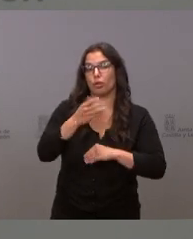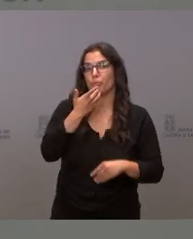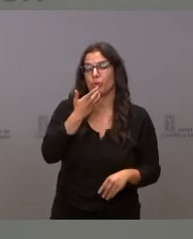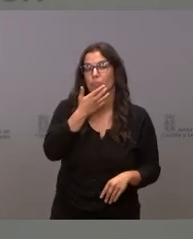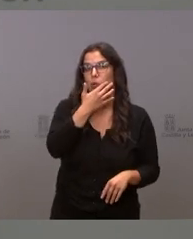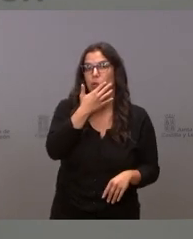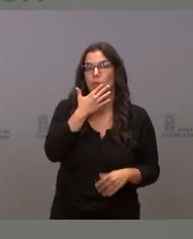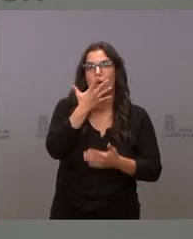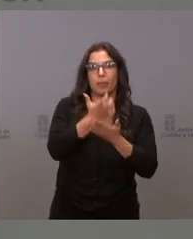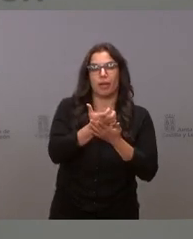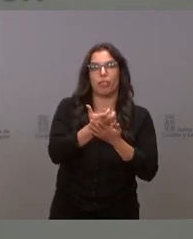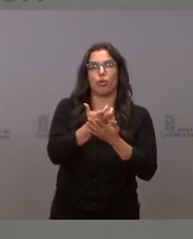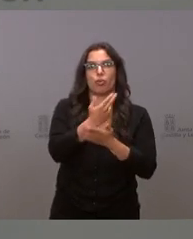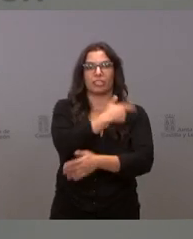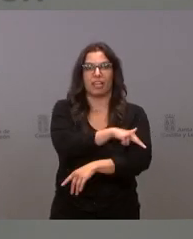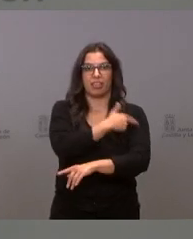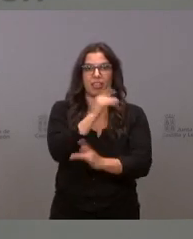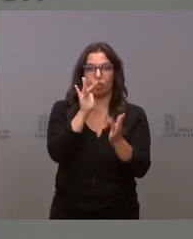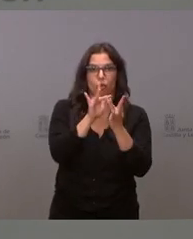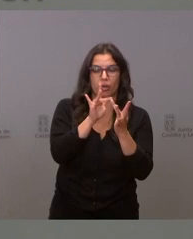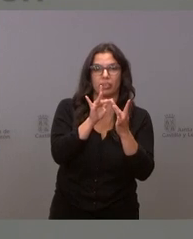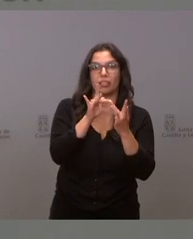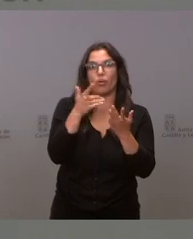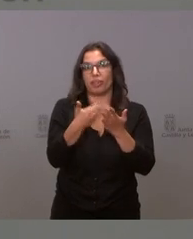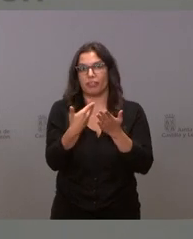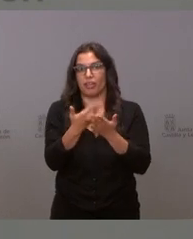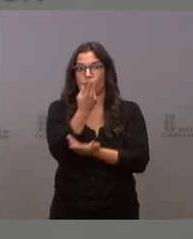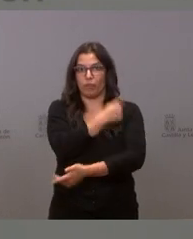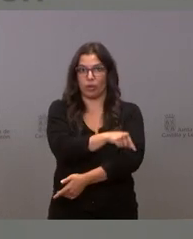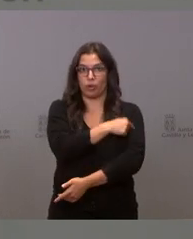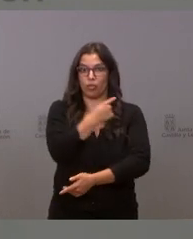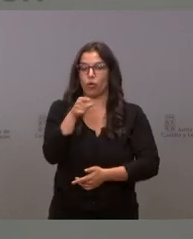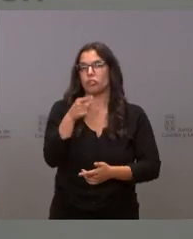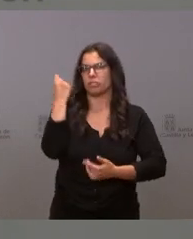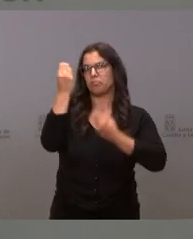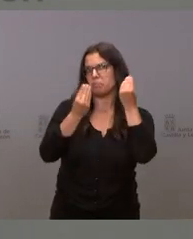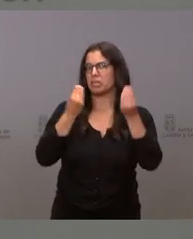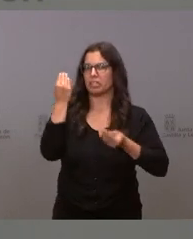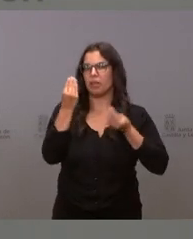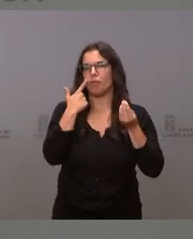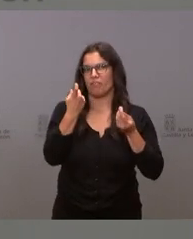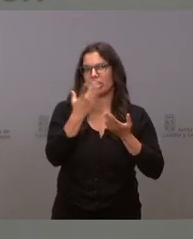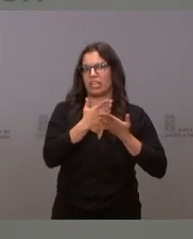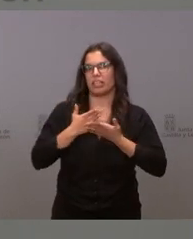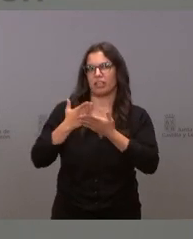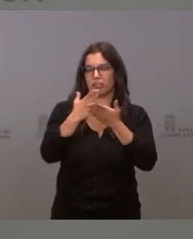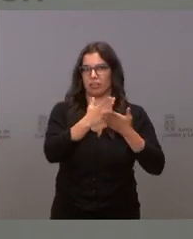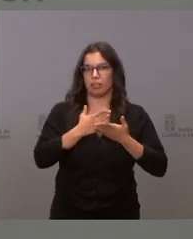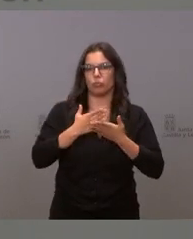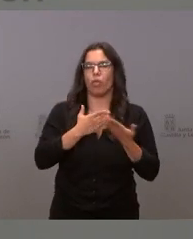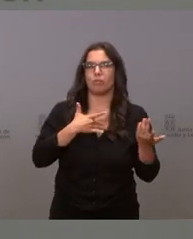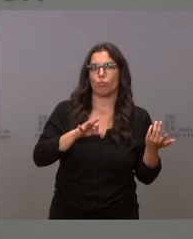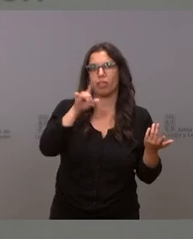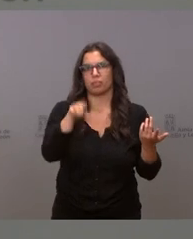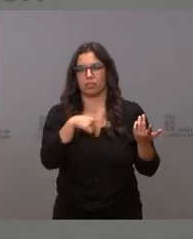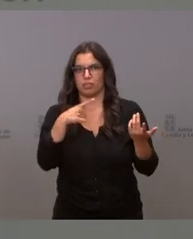la aplicación del SACIR Conecta los certificados de vacunación eso es una cosa que está encima de la mesa y que habrá que estudiar si esto es viable o no también